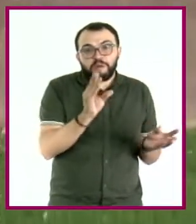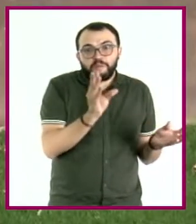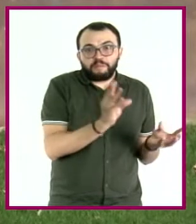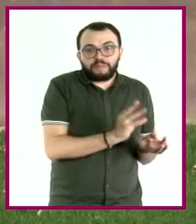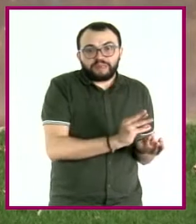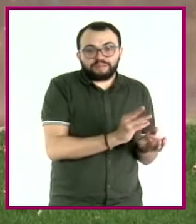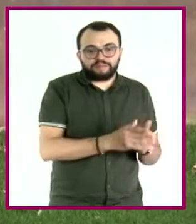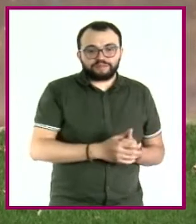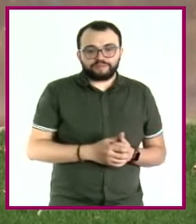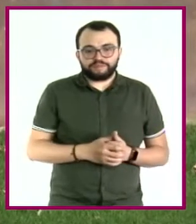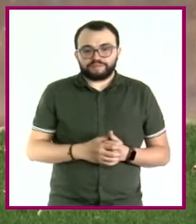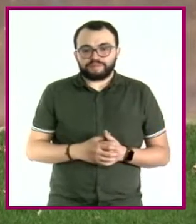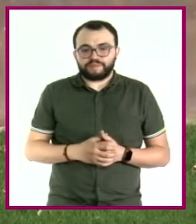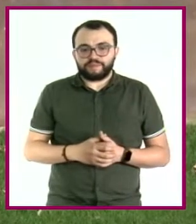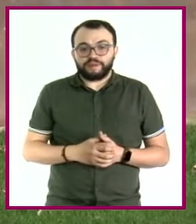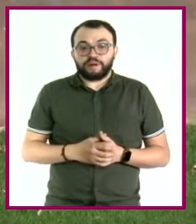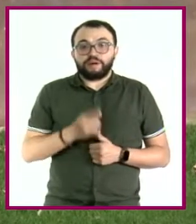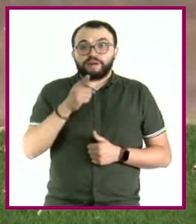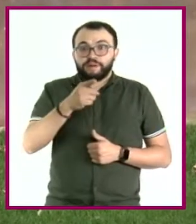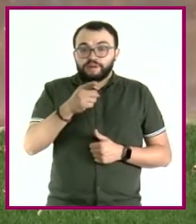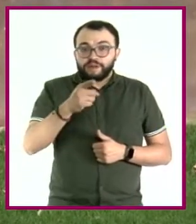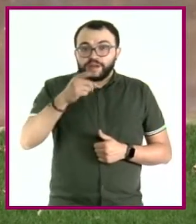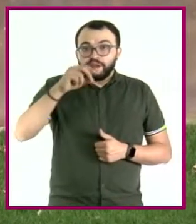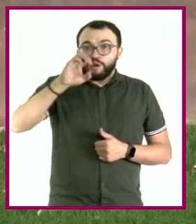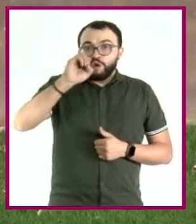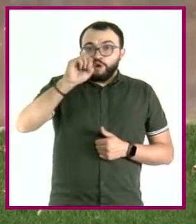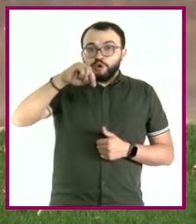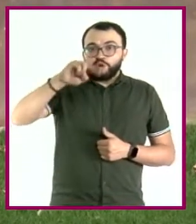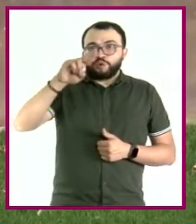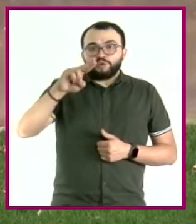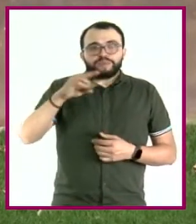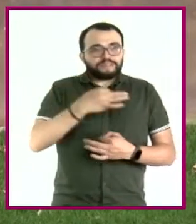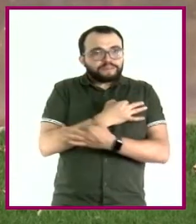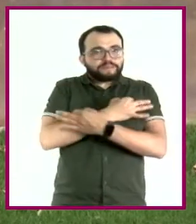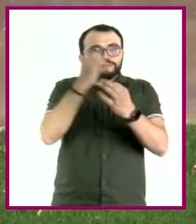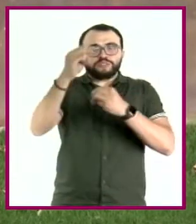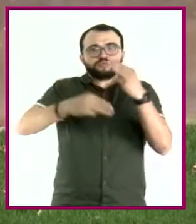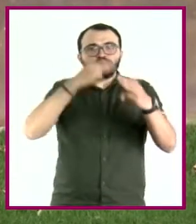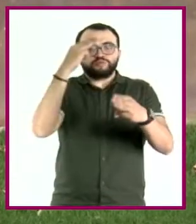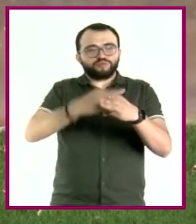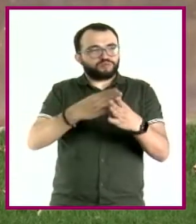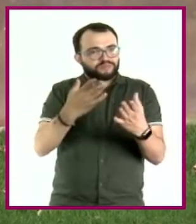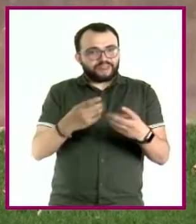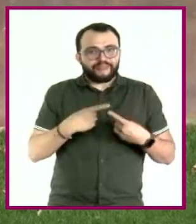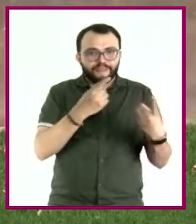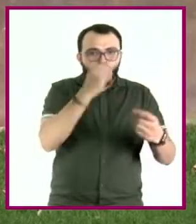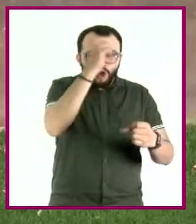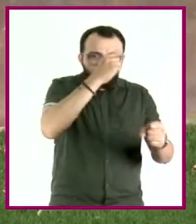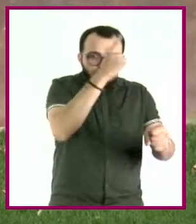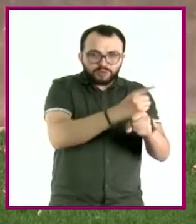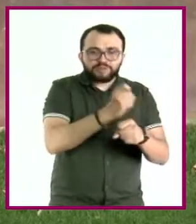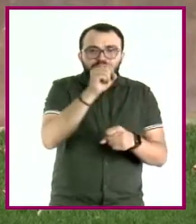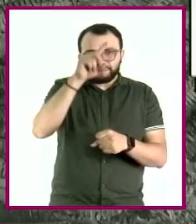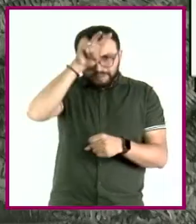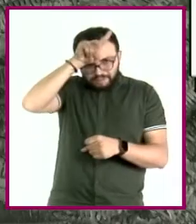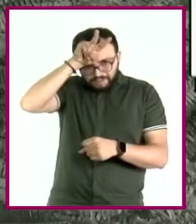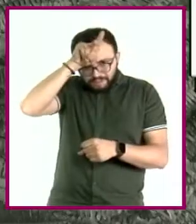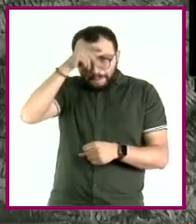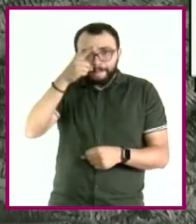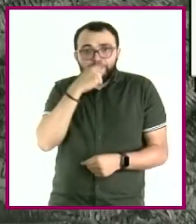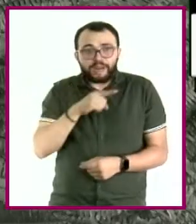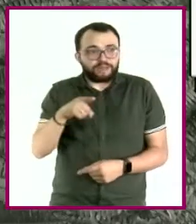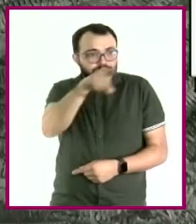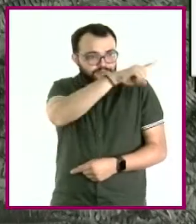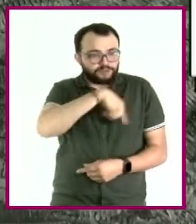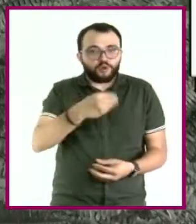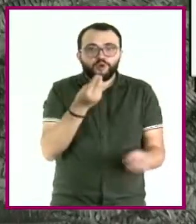Desde la Organización de las Naciones Unidas se ha llamado al mundo a darle la oportunidad a los insectos de entrar en nuestra dieta. Las